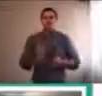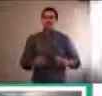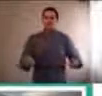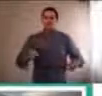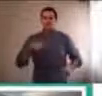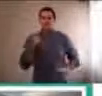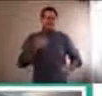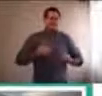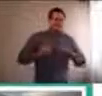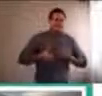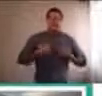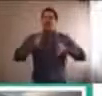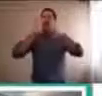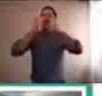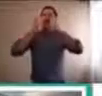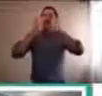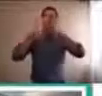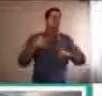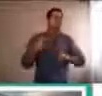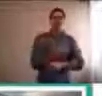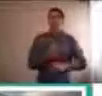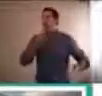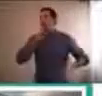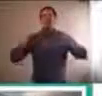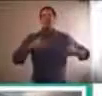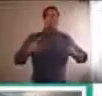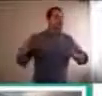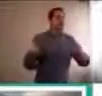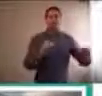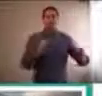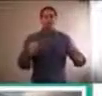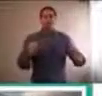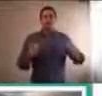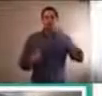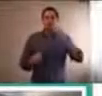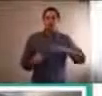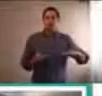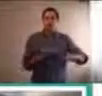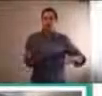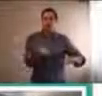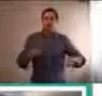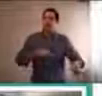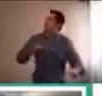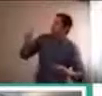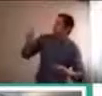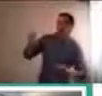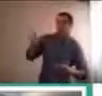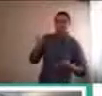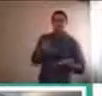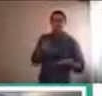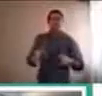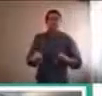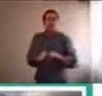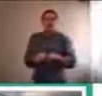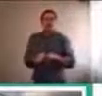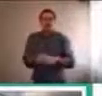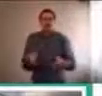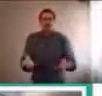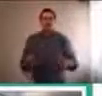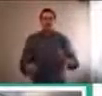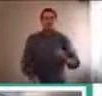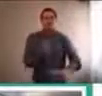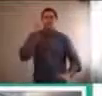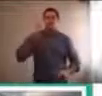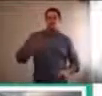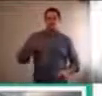es imposible que eso pase. Entonces, lo primero es poder detenernos y poder cuidarnos, entendiendo